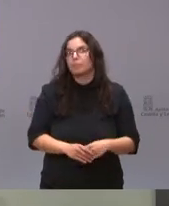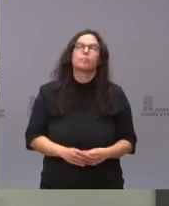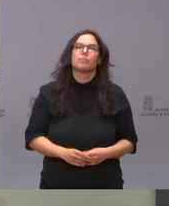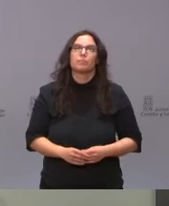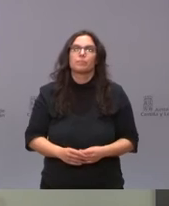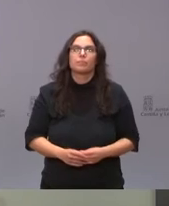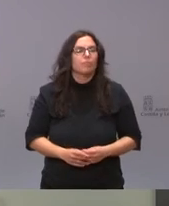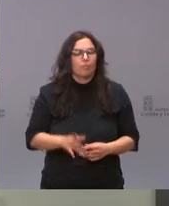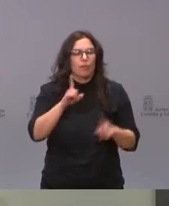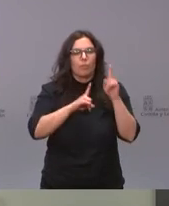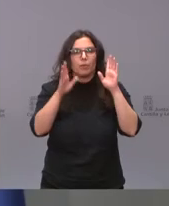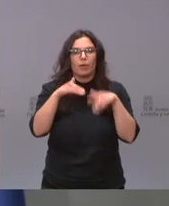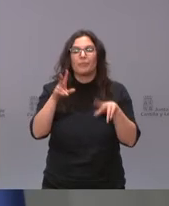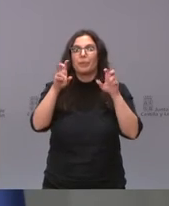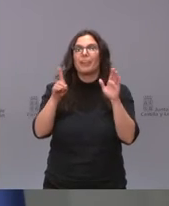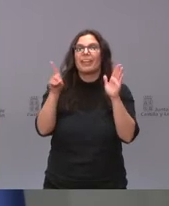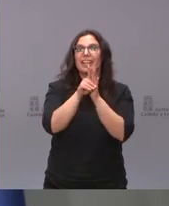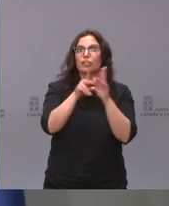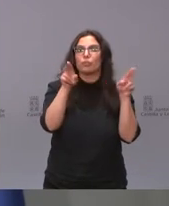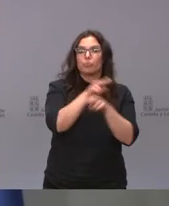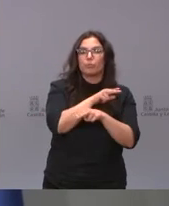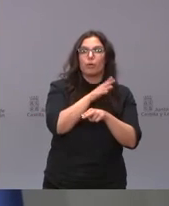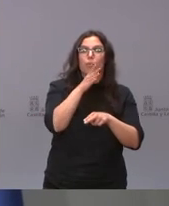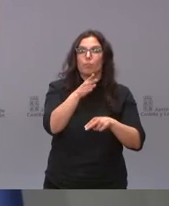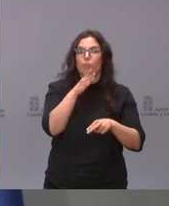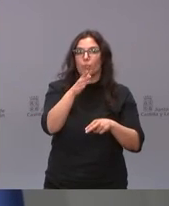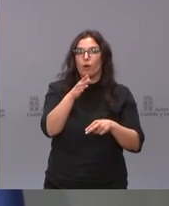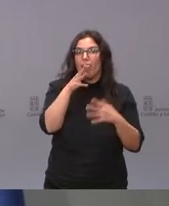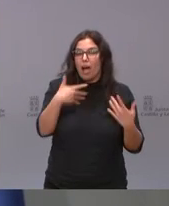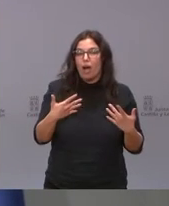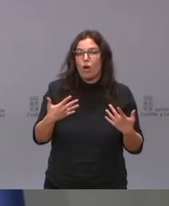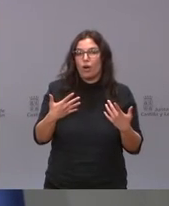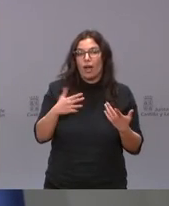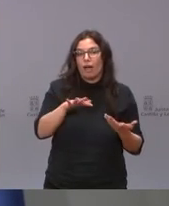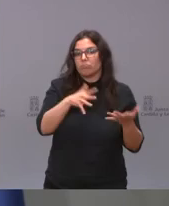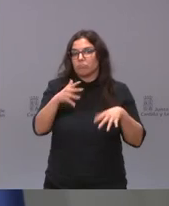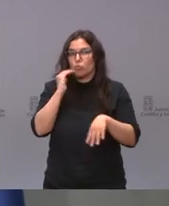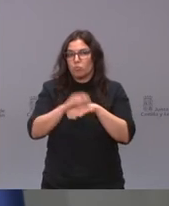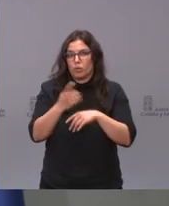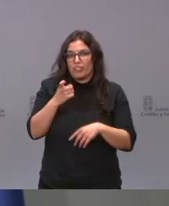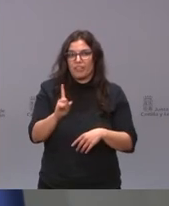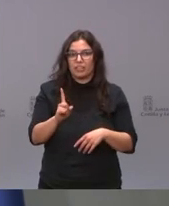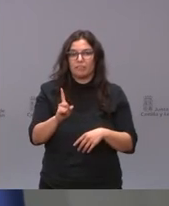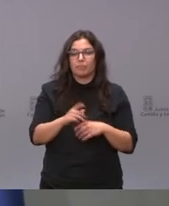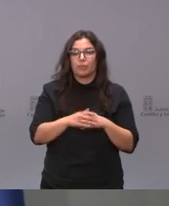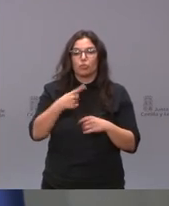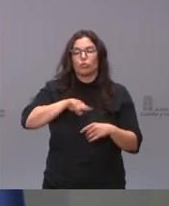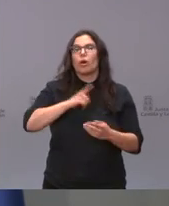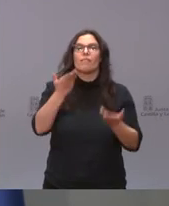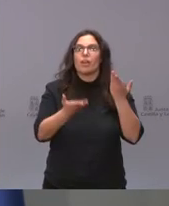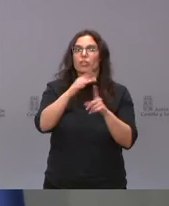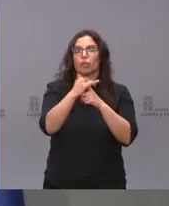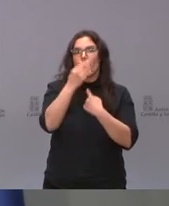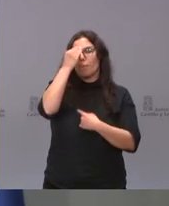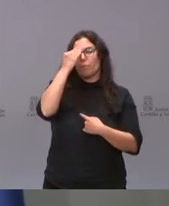ningún problema el decreto se retira porque en este momento no hay necesidad de su aplicación hemos evaluado la situación y no parece